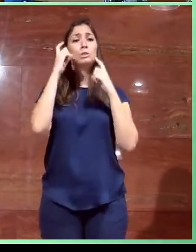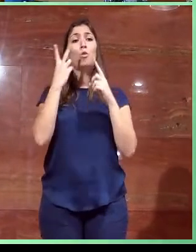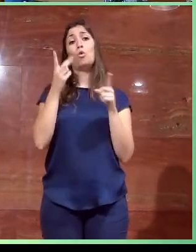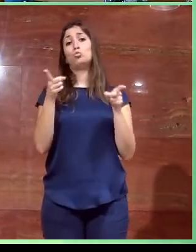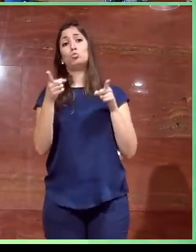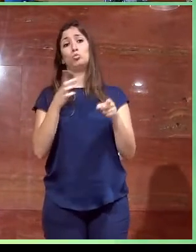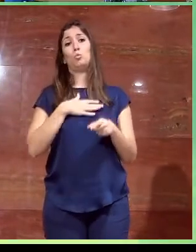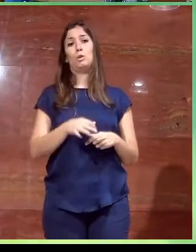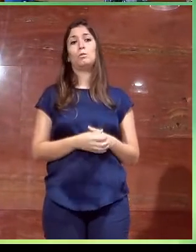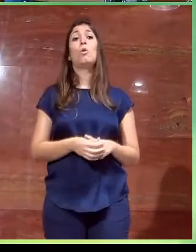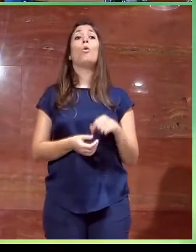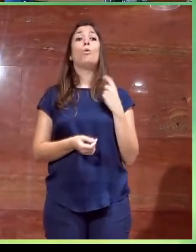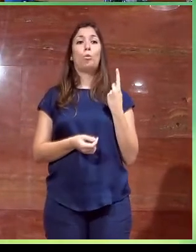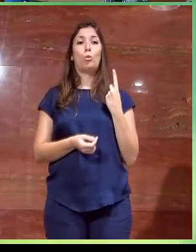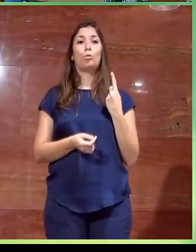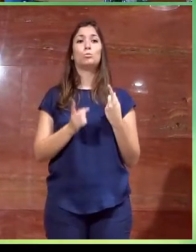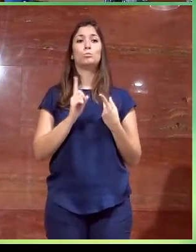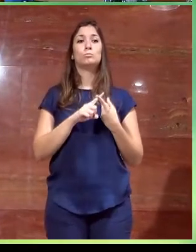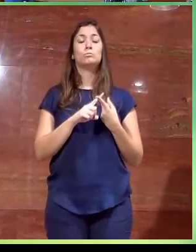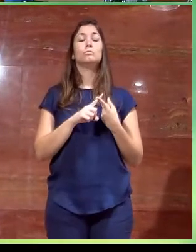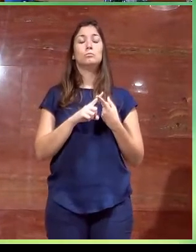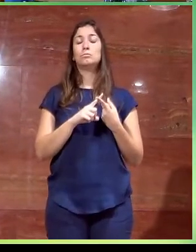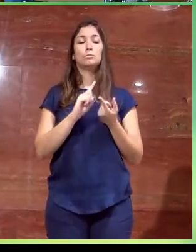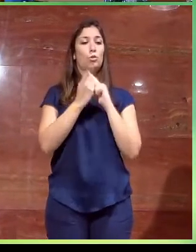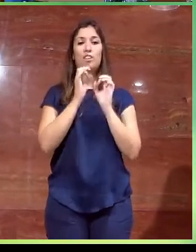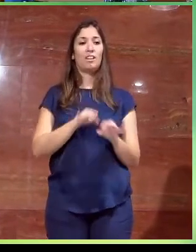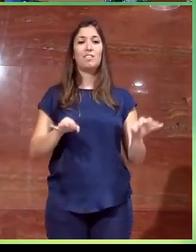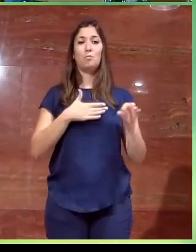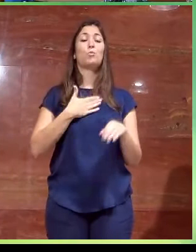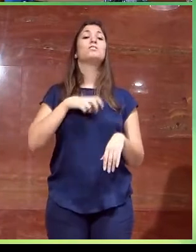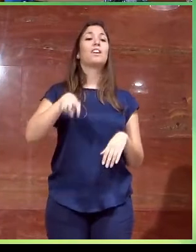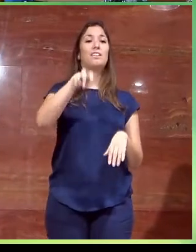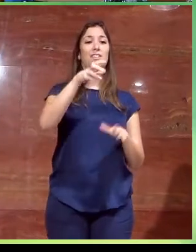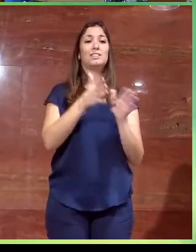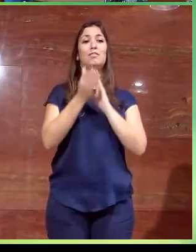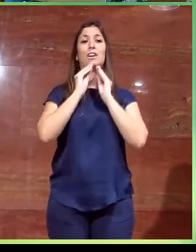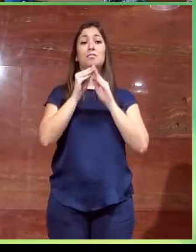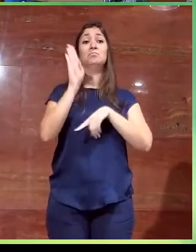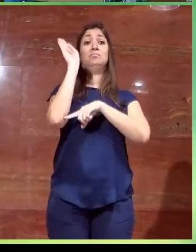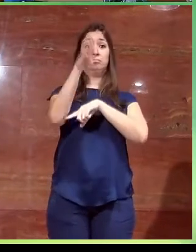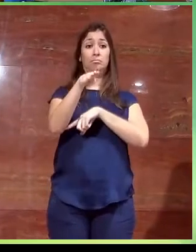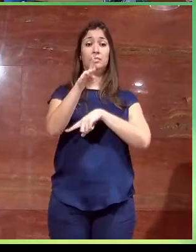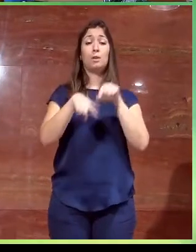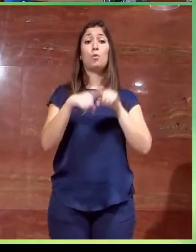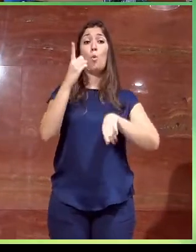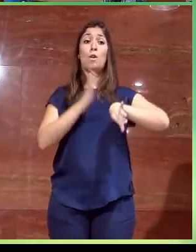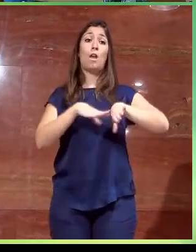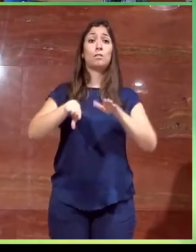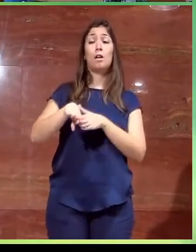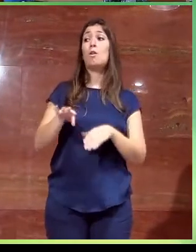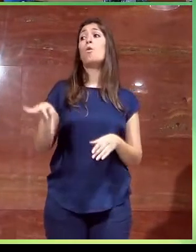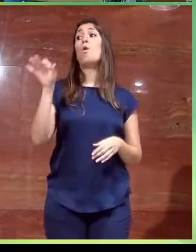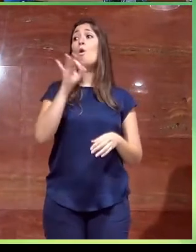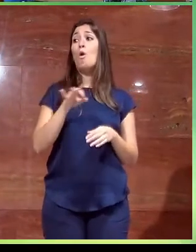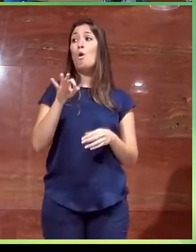posibles actuaciones. Una, que no modifica en absoluto la escalera, que era colocar una plataforma de salva escalera en uno de los laterales, o bien